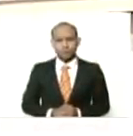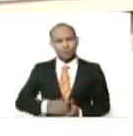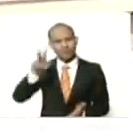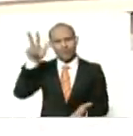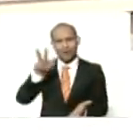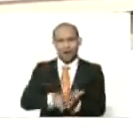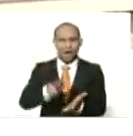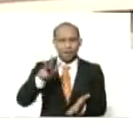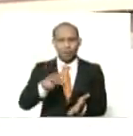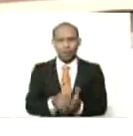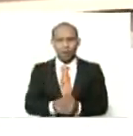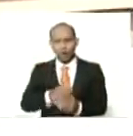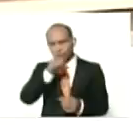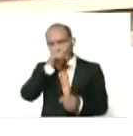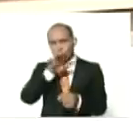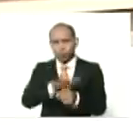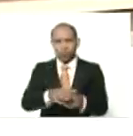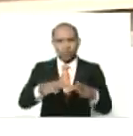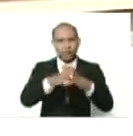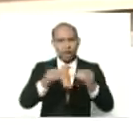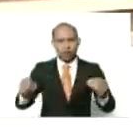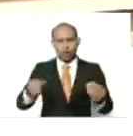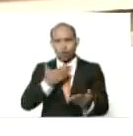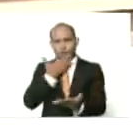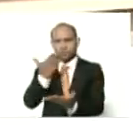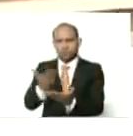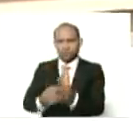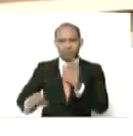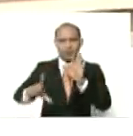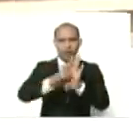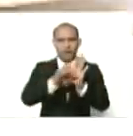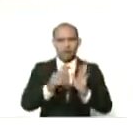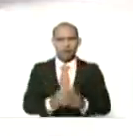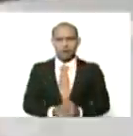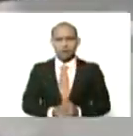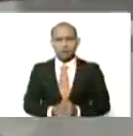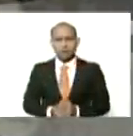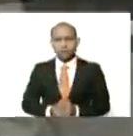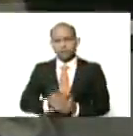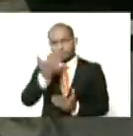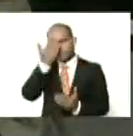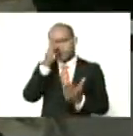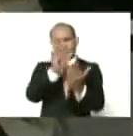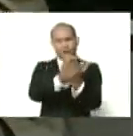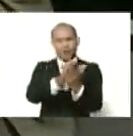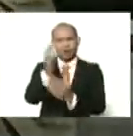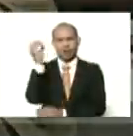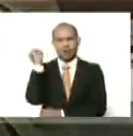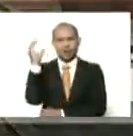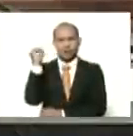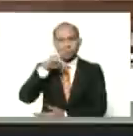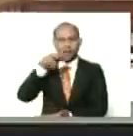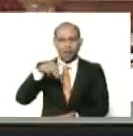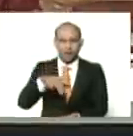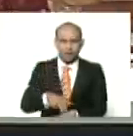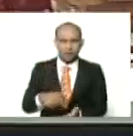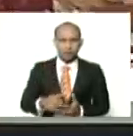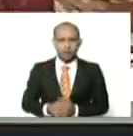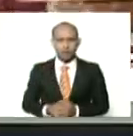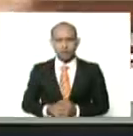aprobado, cúmplense, todos los extremos, legales, frente a la asamblea, nacional, para,